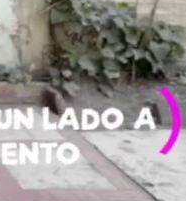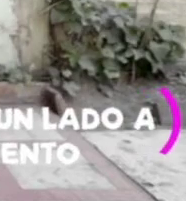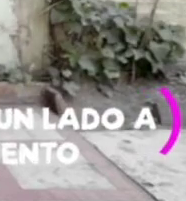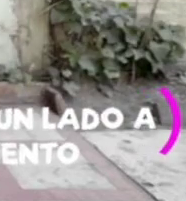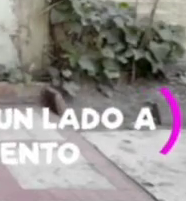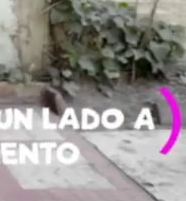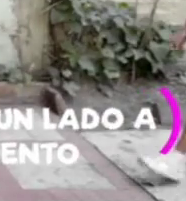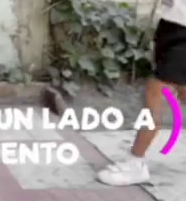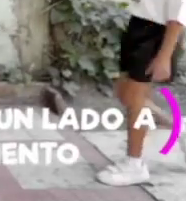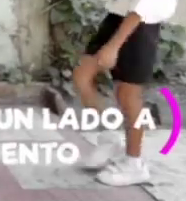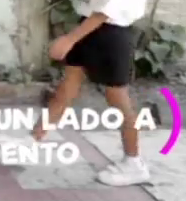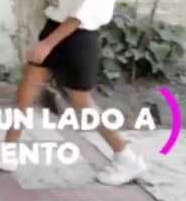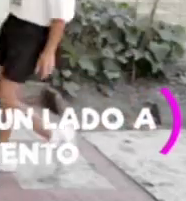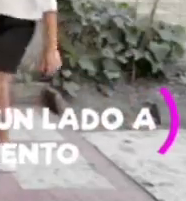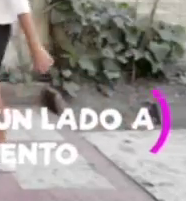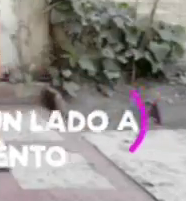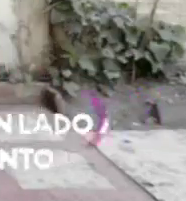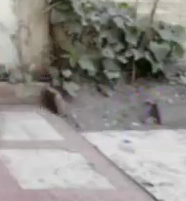¡Vamos!